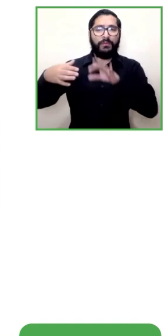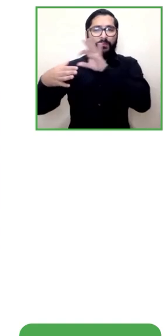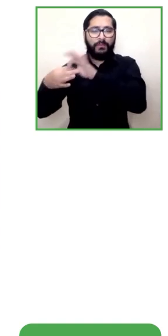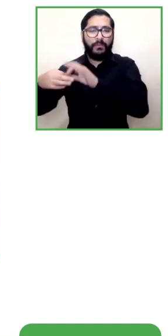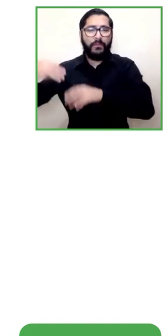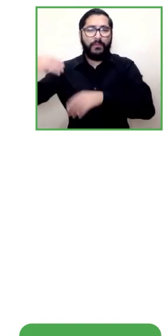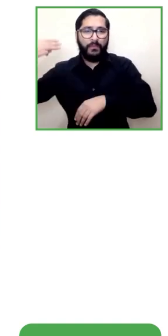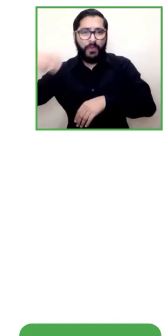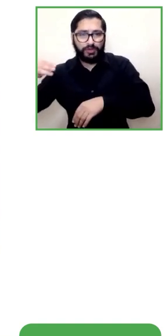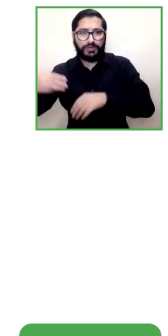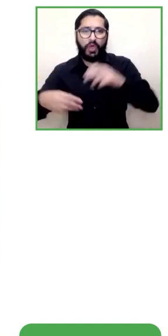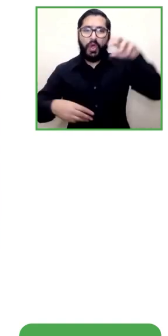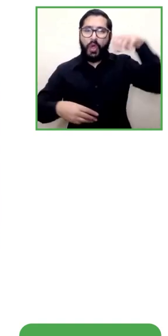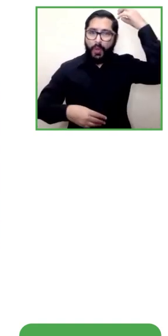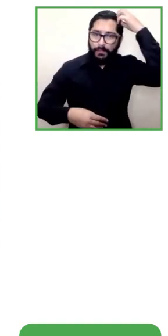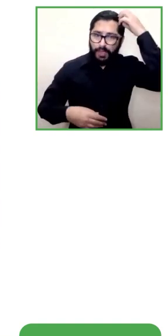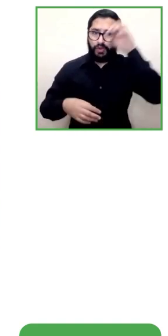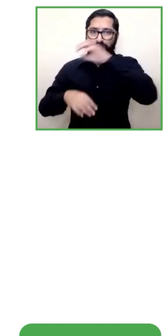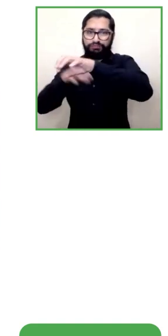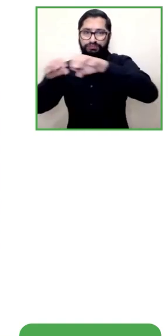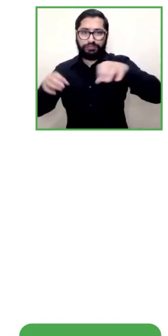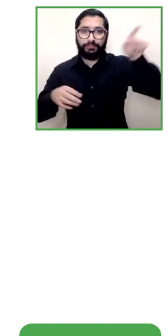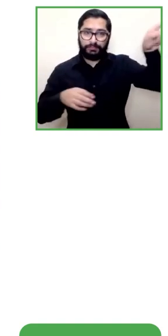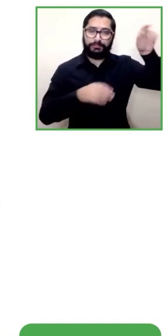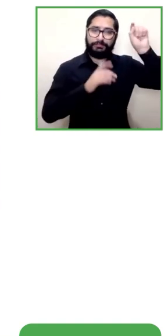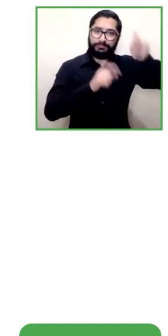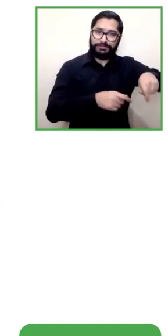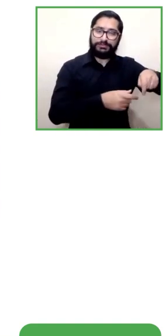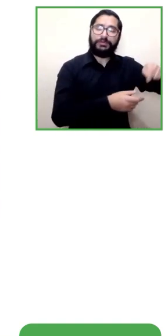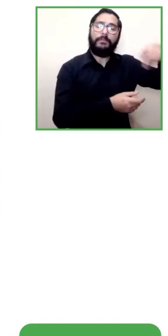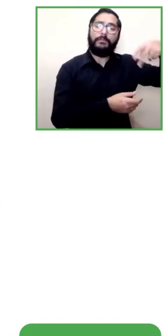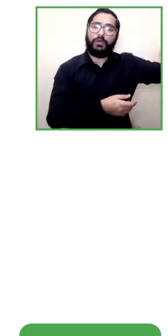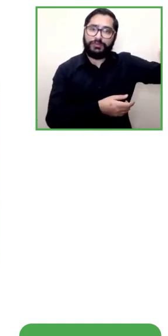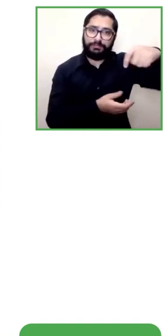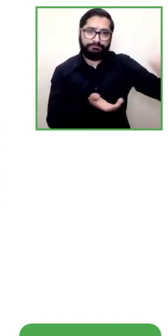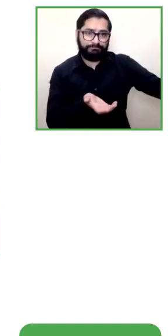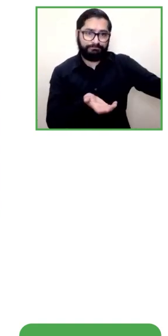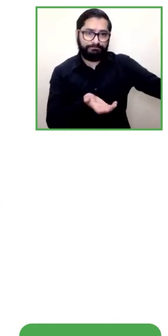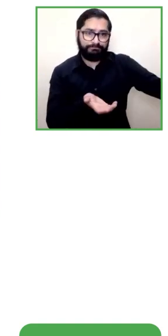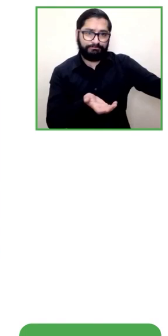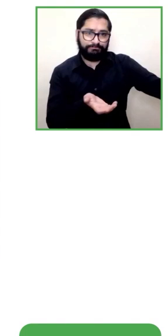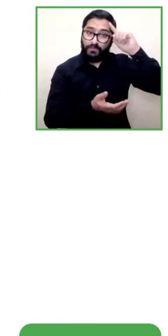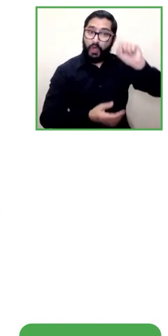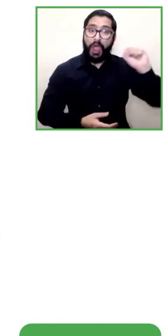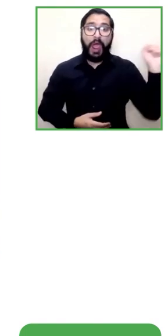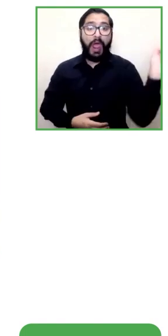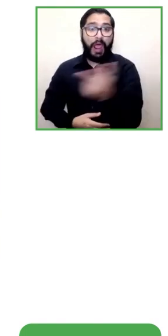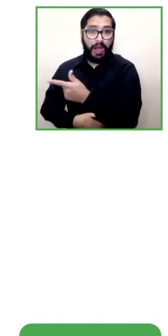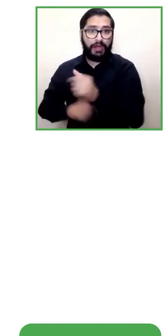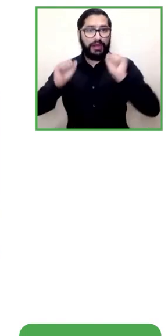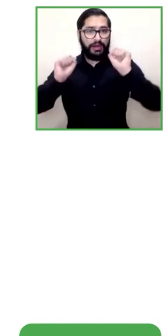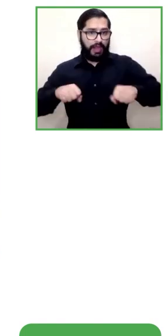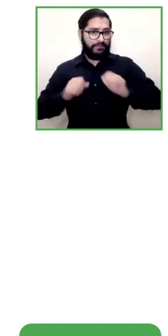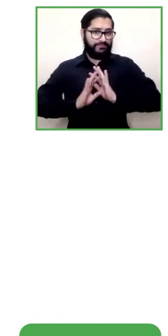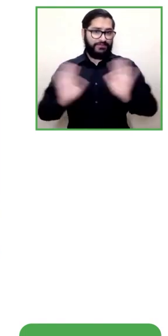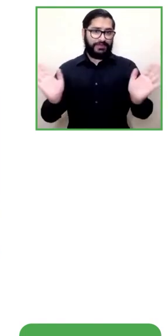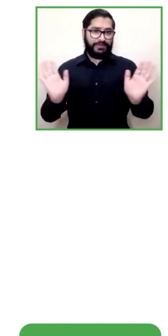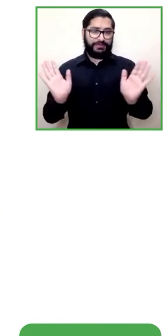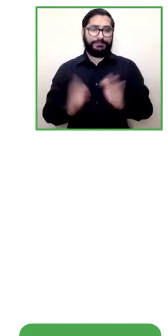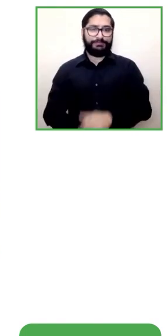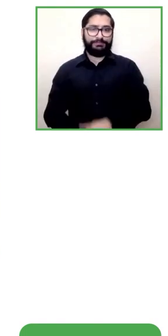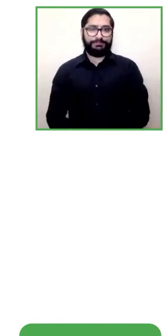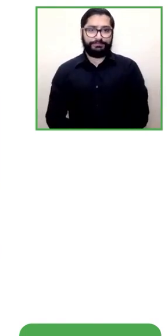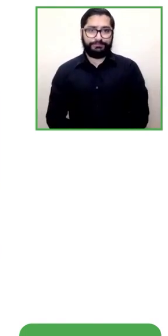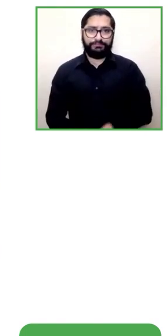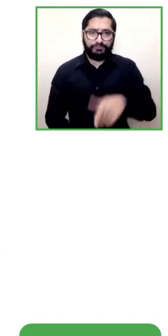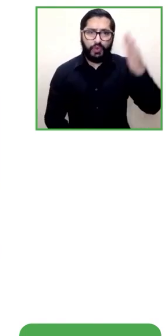tenga total cobertura en el país y también la mejora de la tecnología vemos que la tecnología va evolucionando y se